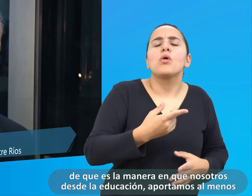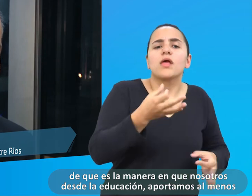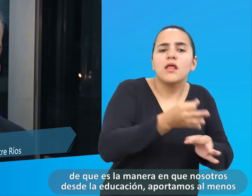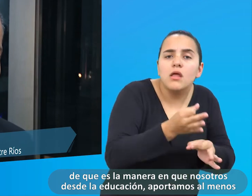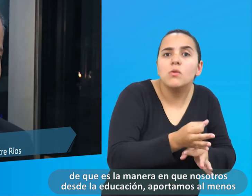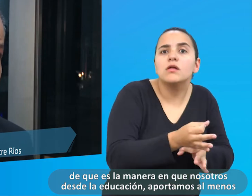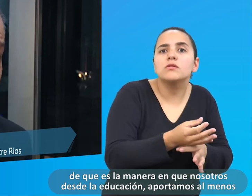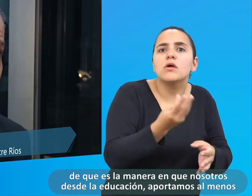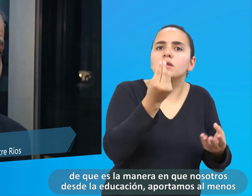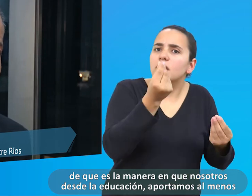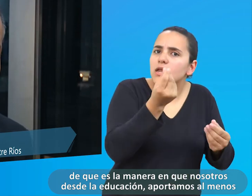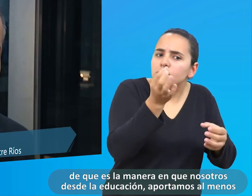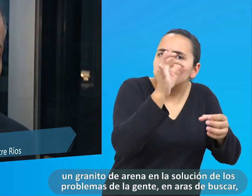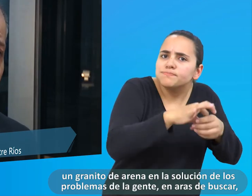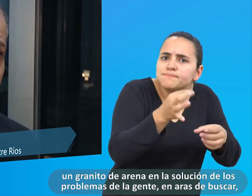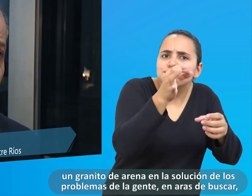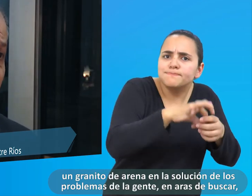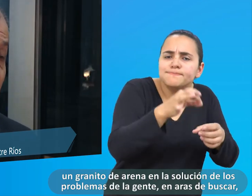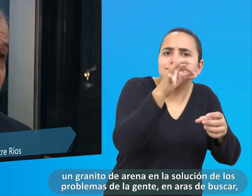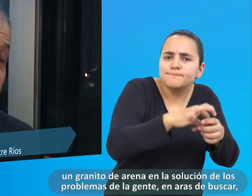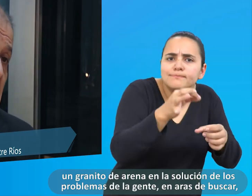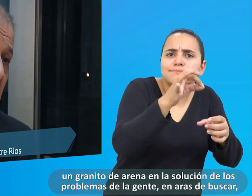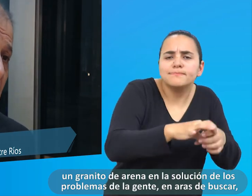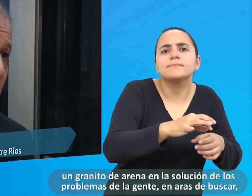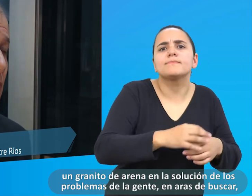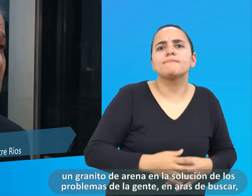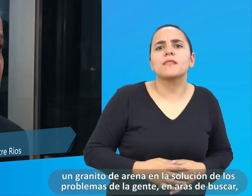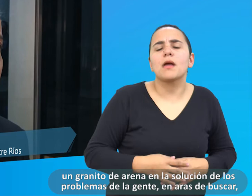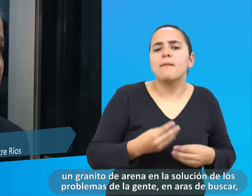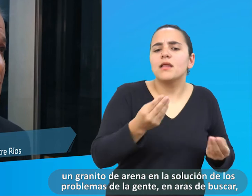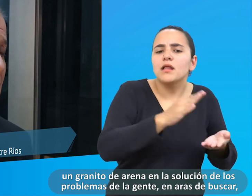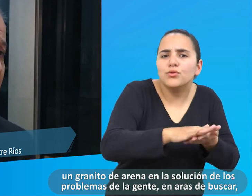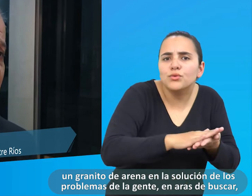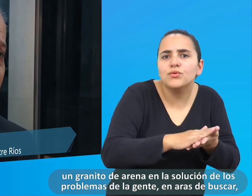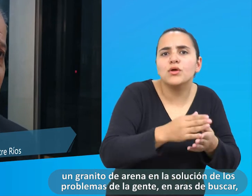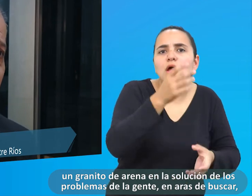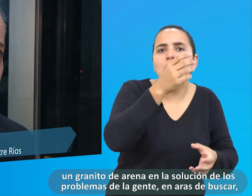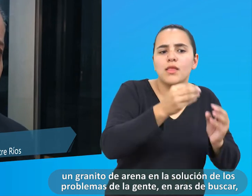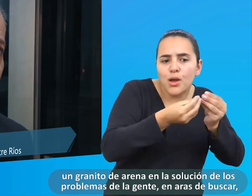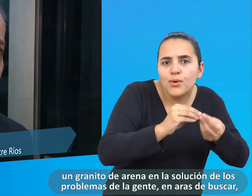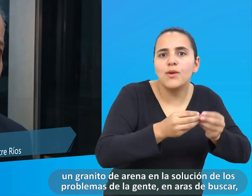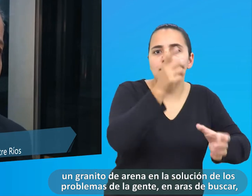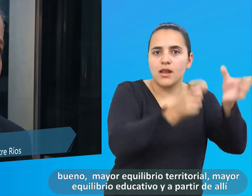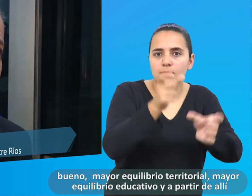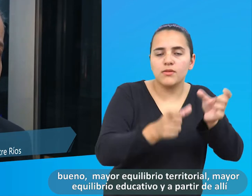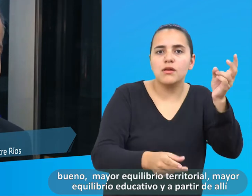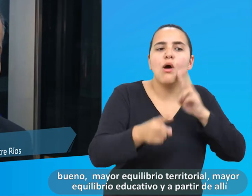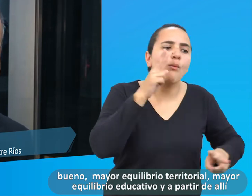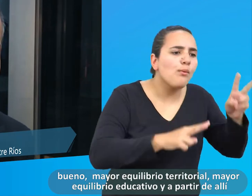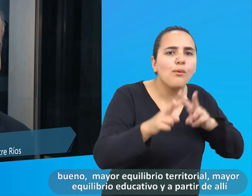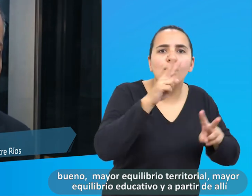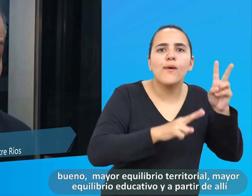manera en que nosotros, desde la educación, aportamos al menos un granito de arena en la solución de los problemas de la